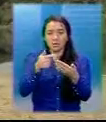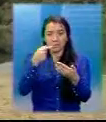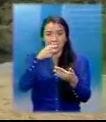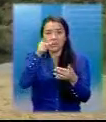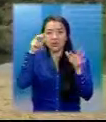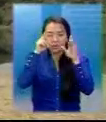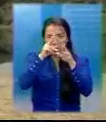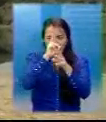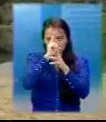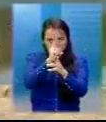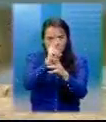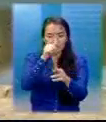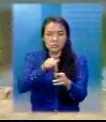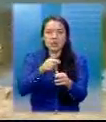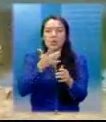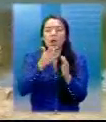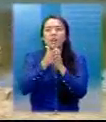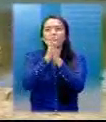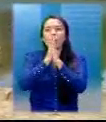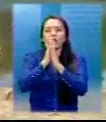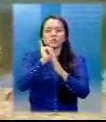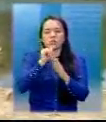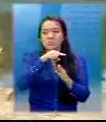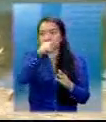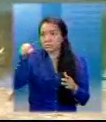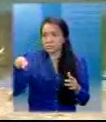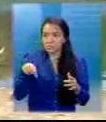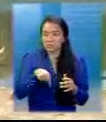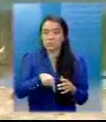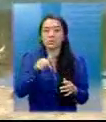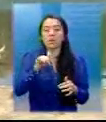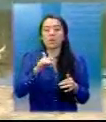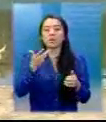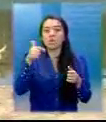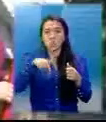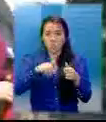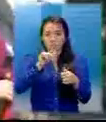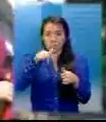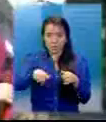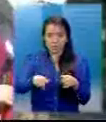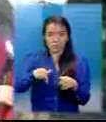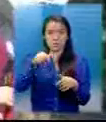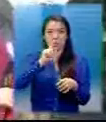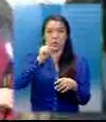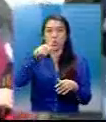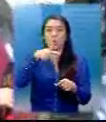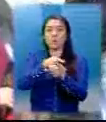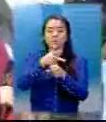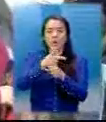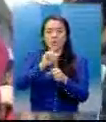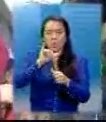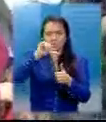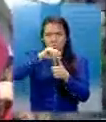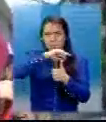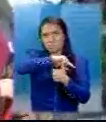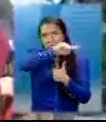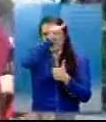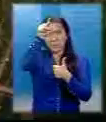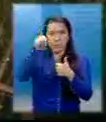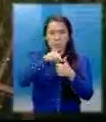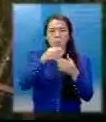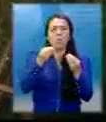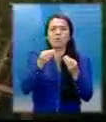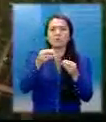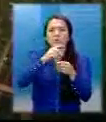en toda Mesoamérica, desde prácticamente desde la altiplanicia mexicana hasta el Golfo de Nicoya.